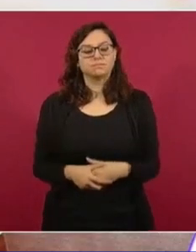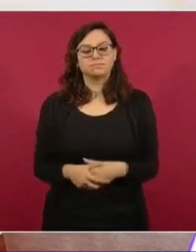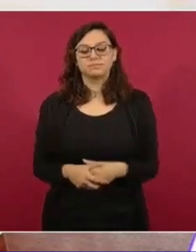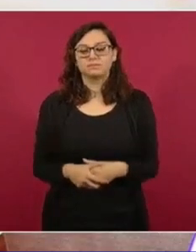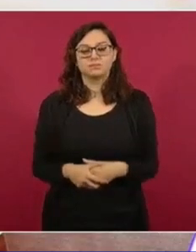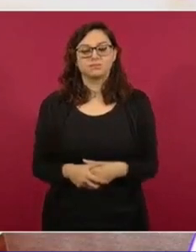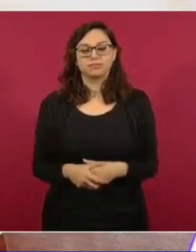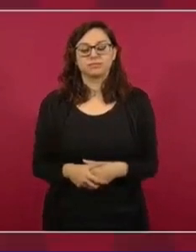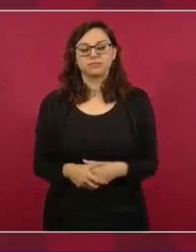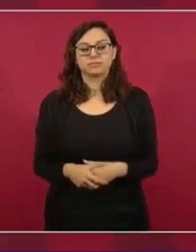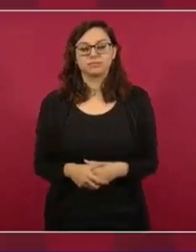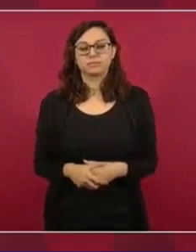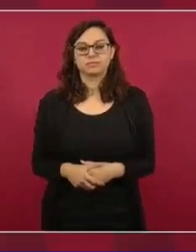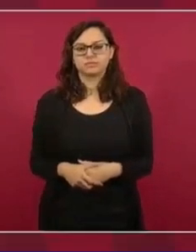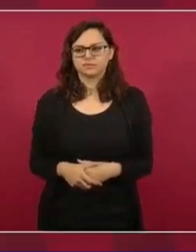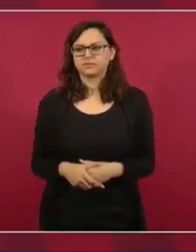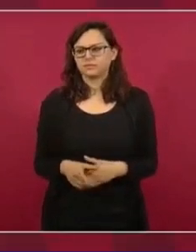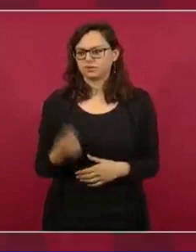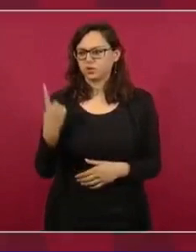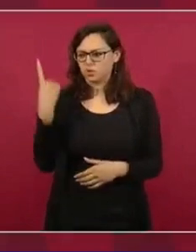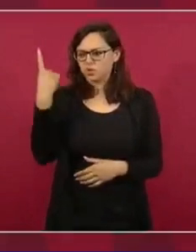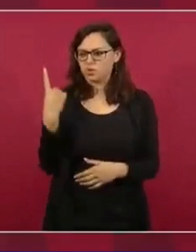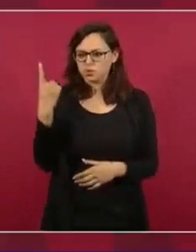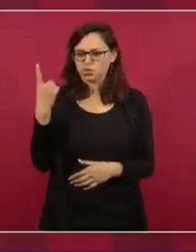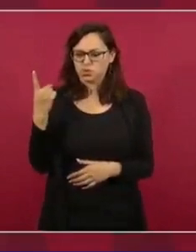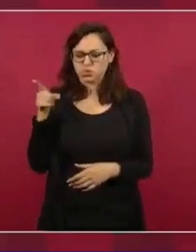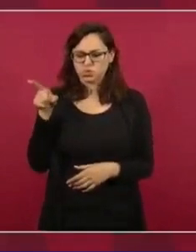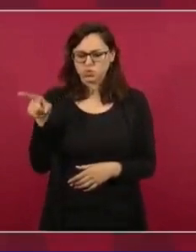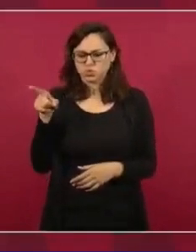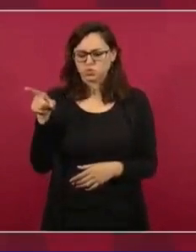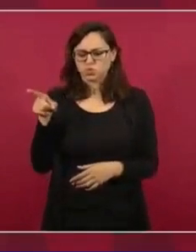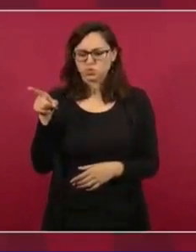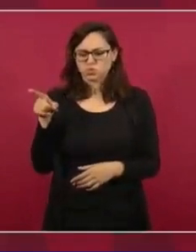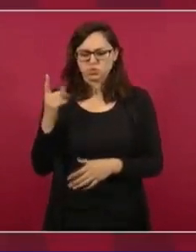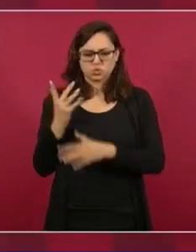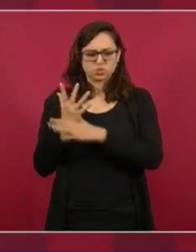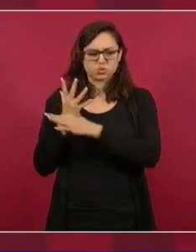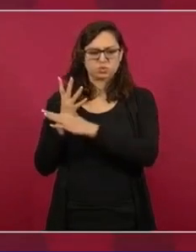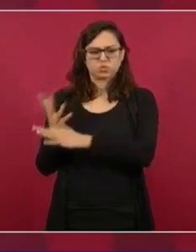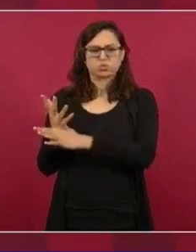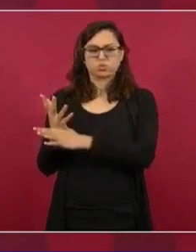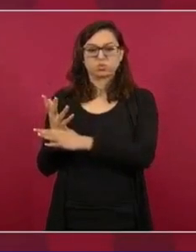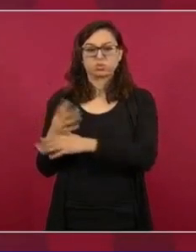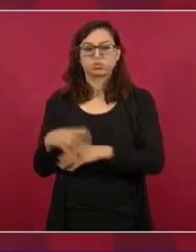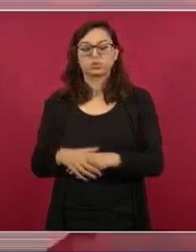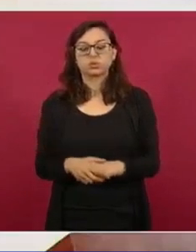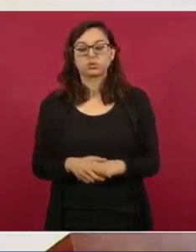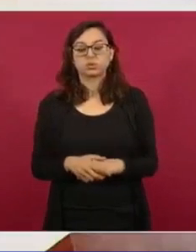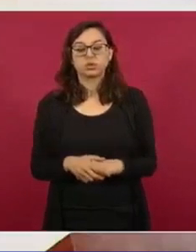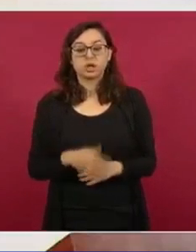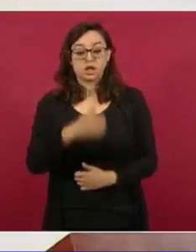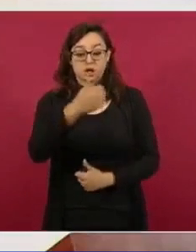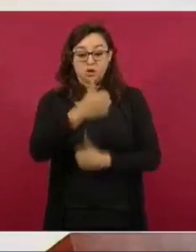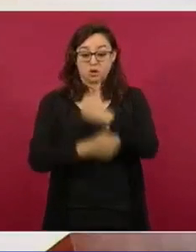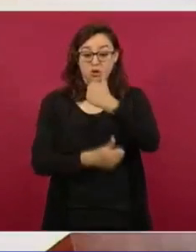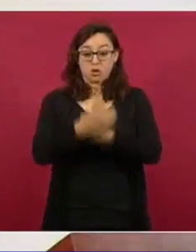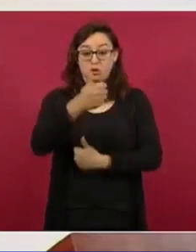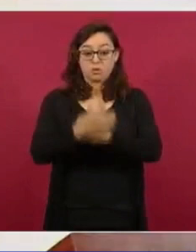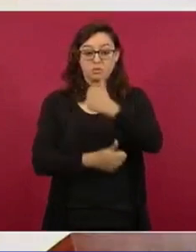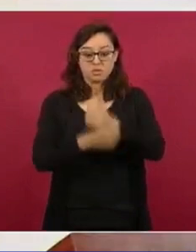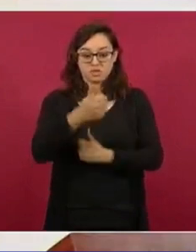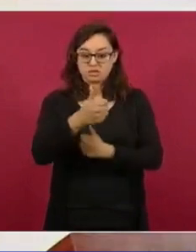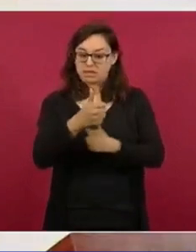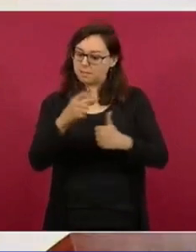Hubo uno que dijo que la competencia está por encima del